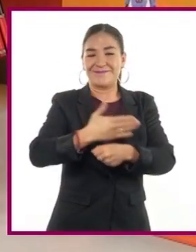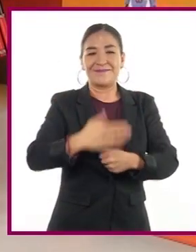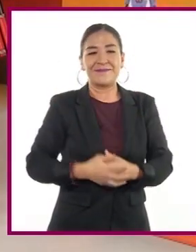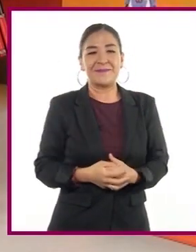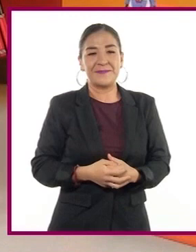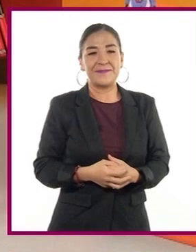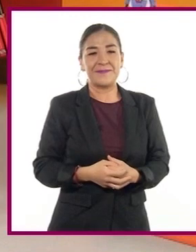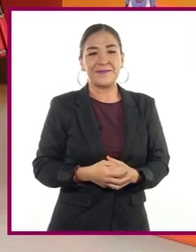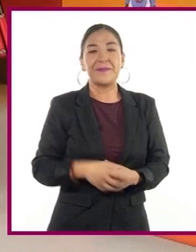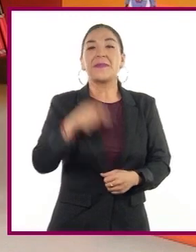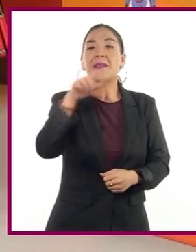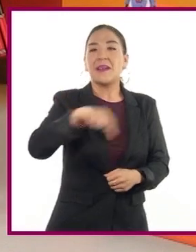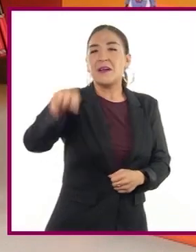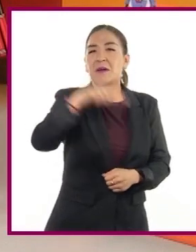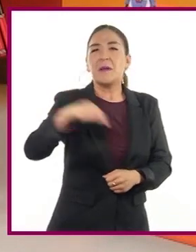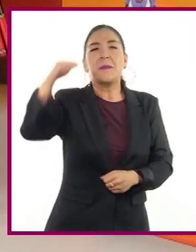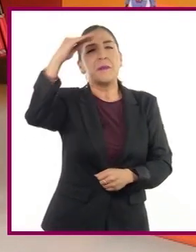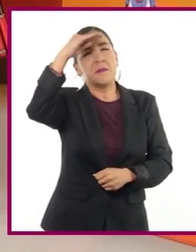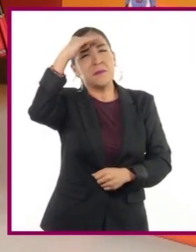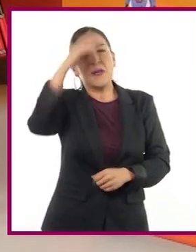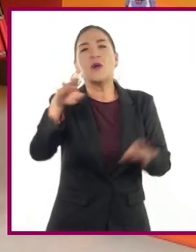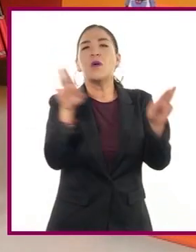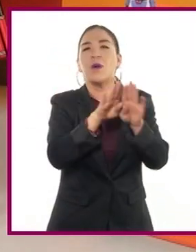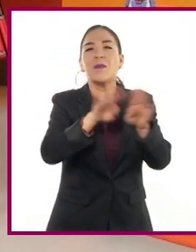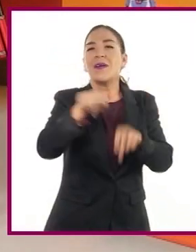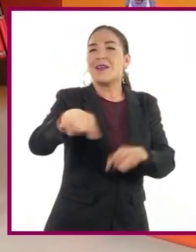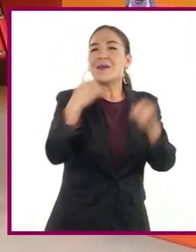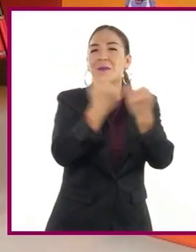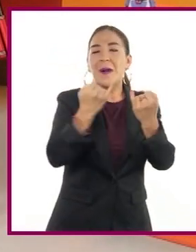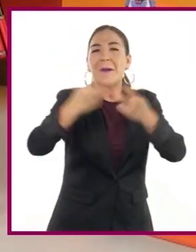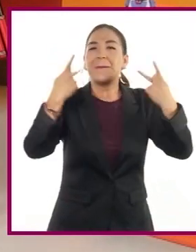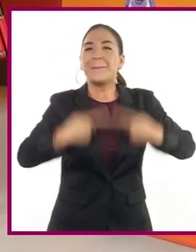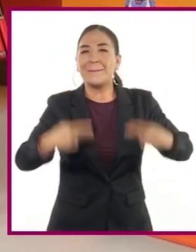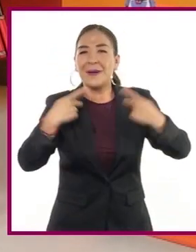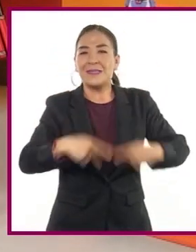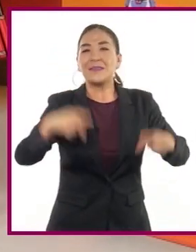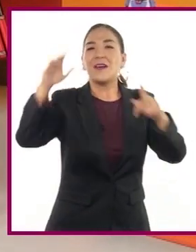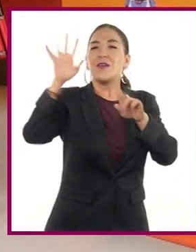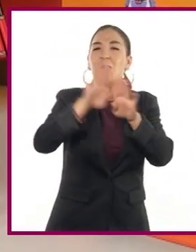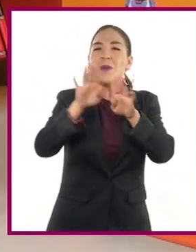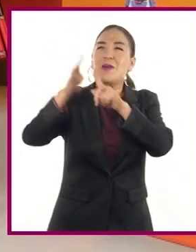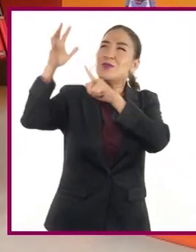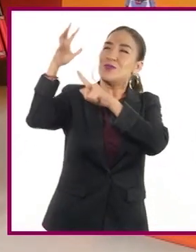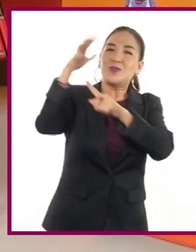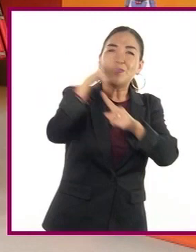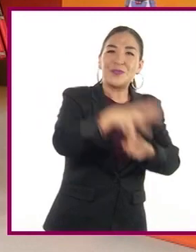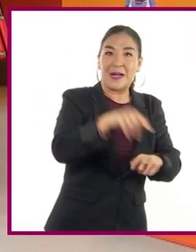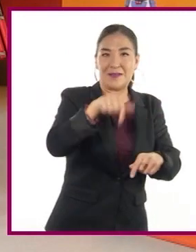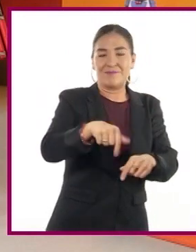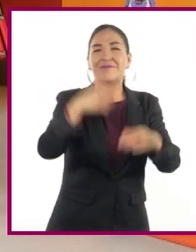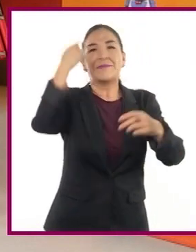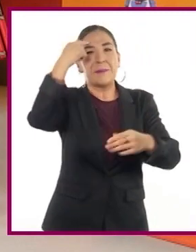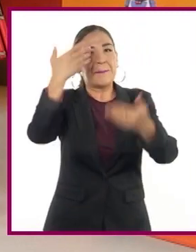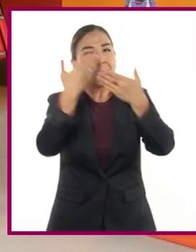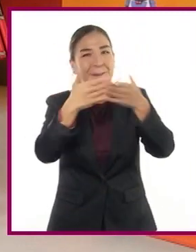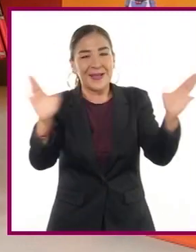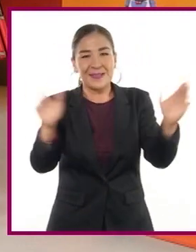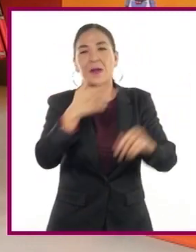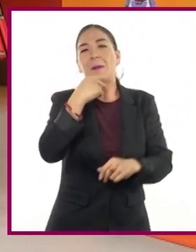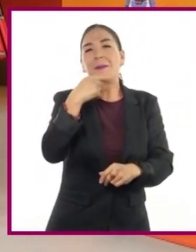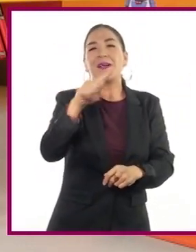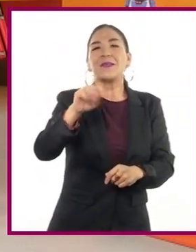Las mentes son como los paracaídas. ¡Trabajan mejor cuando están abiertas! ¡Tomas Dewar!